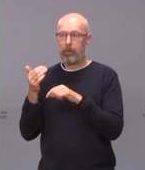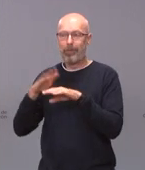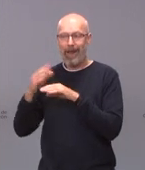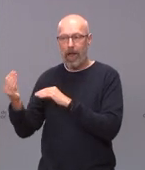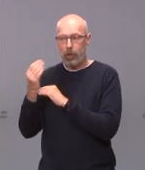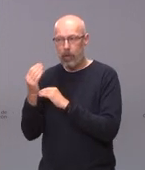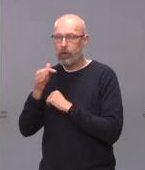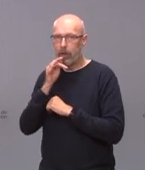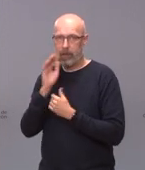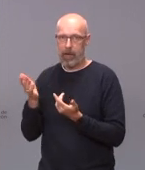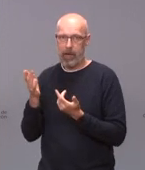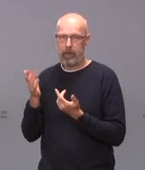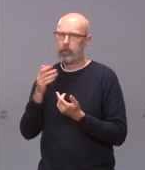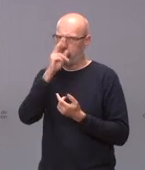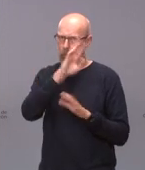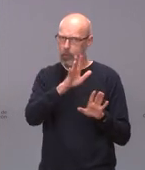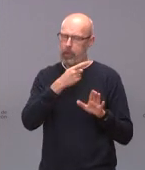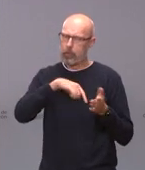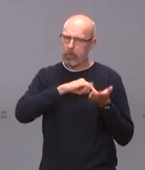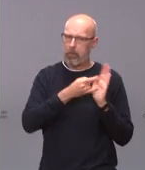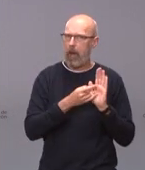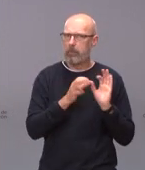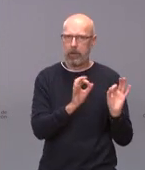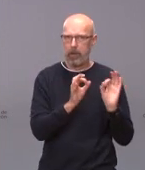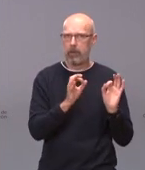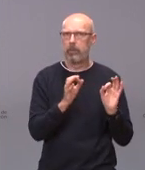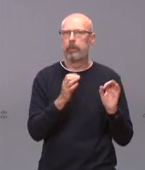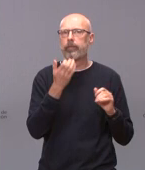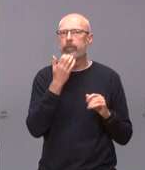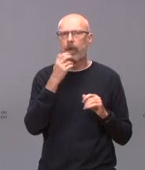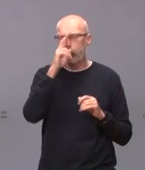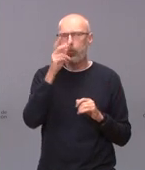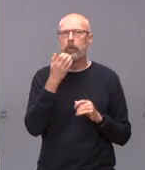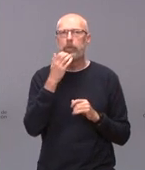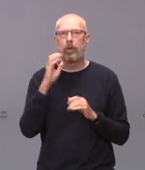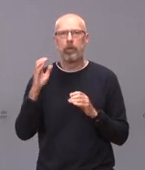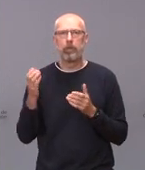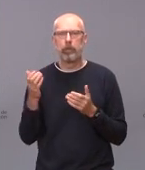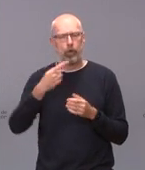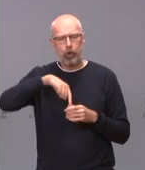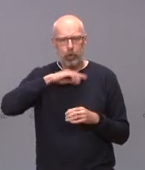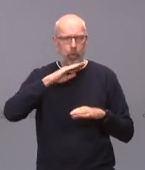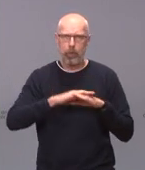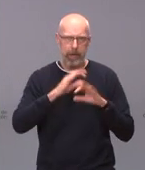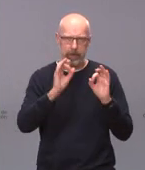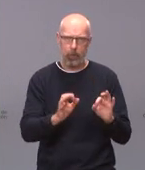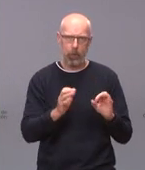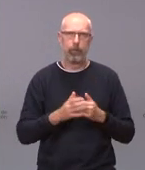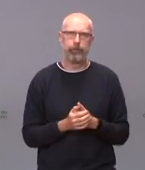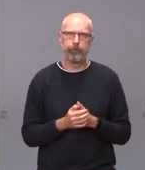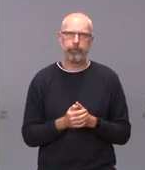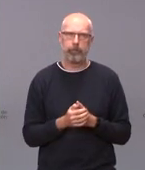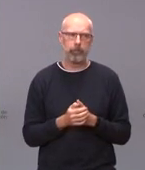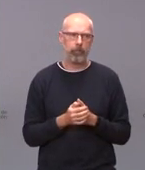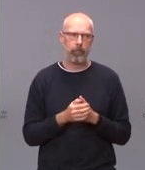así que no se preocupe que ni el Partido Socialista ni se preocupe nadie que nosotros vamos a cumplir naturalmente con nuestra